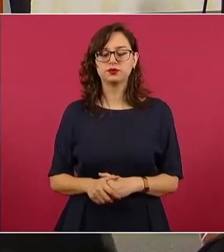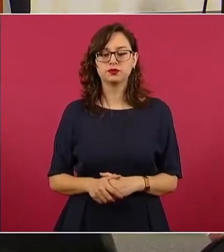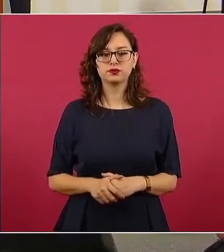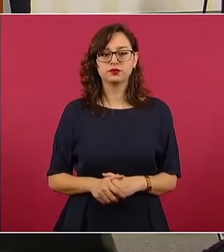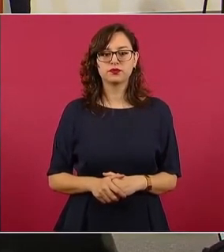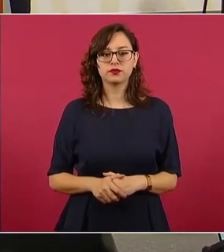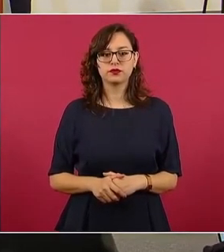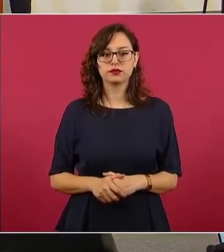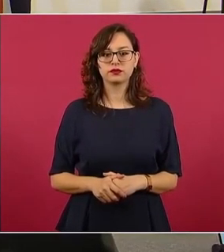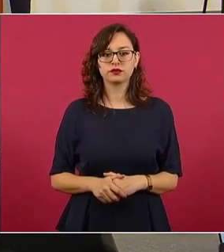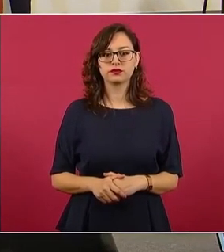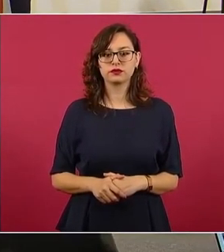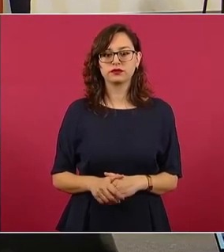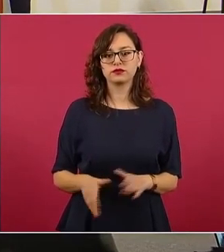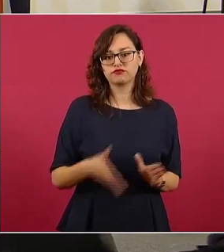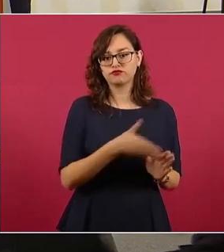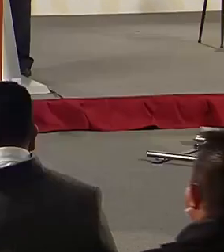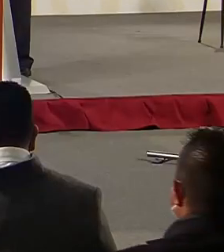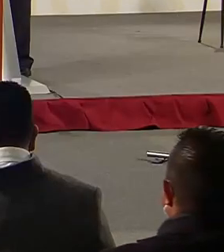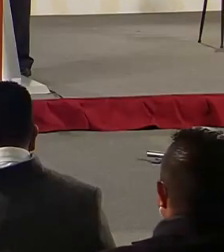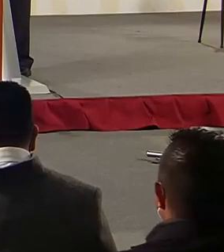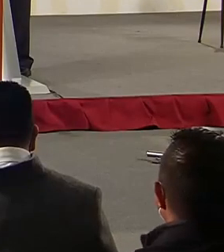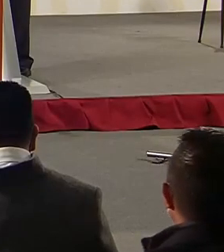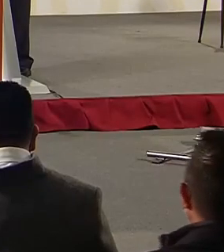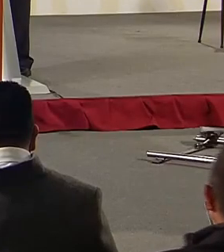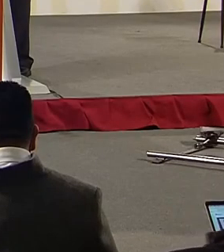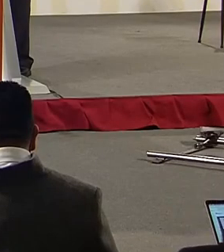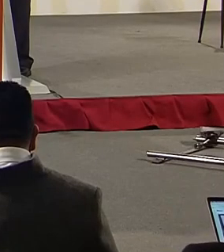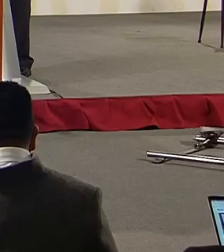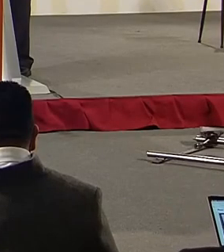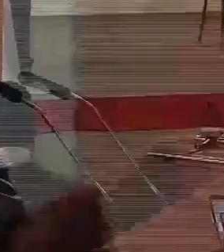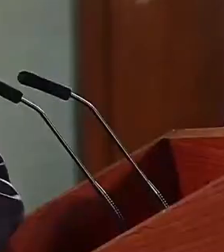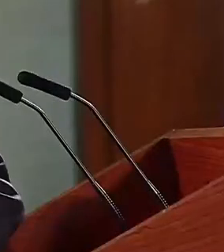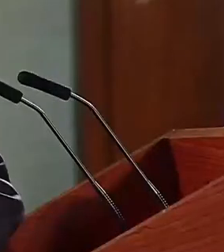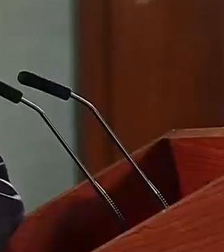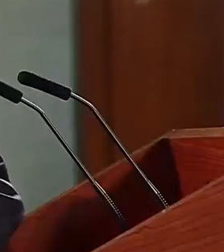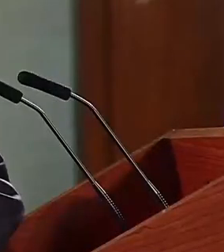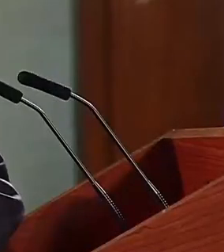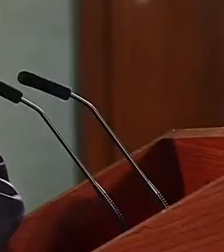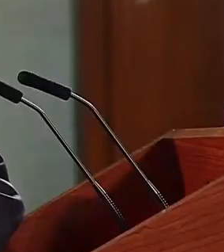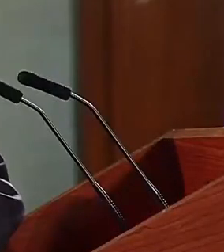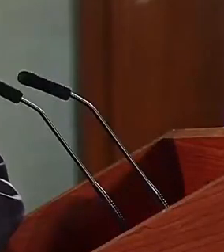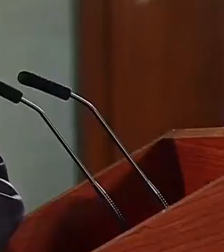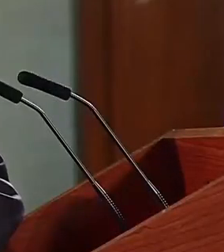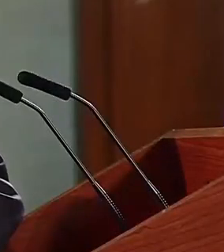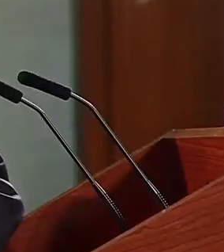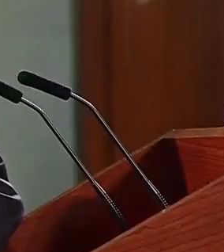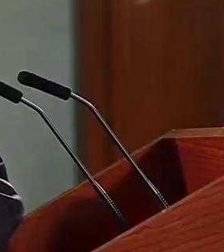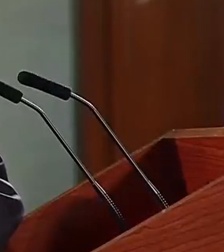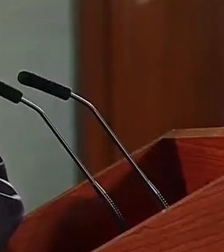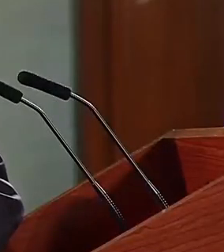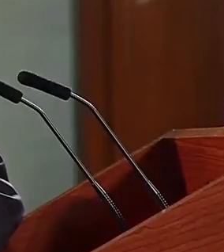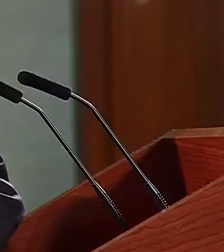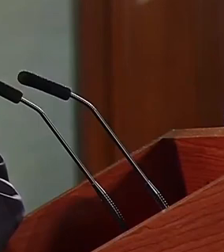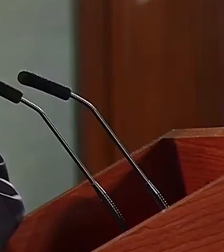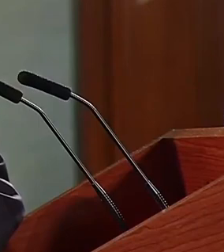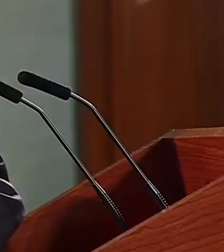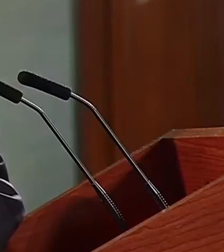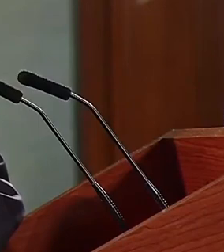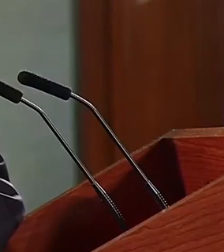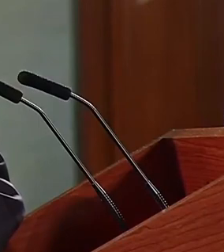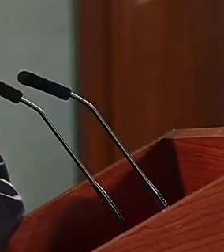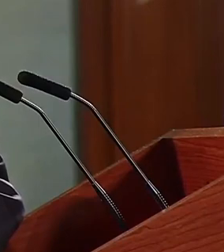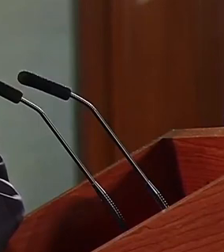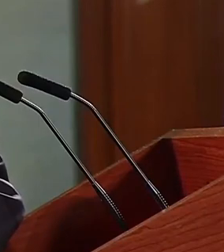Dividido en nueve meses, que es el año que corre fiscal, tendríamos 1 mil 167 por